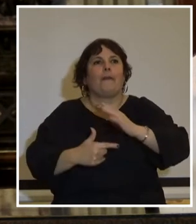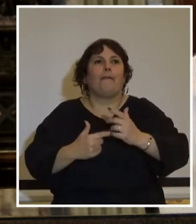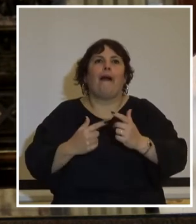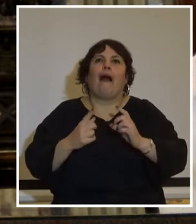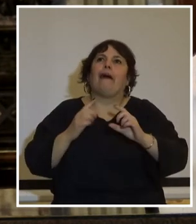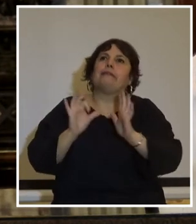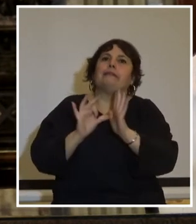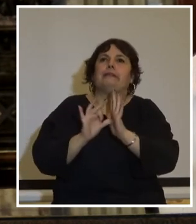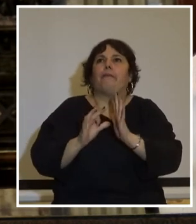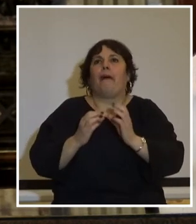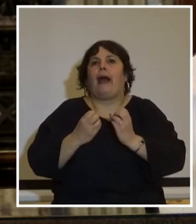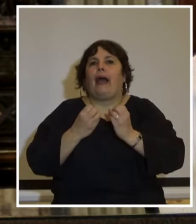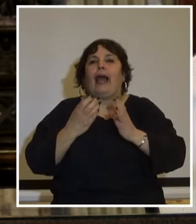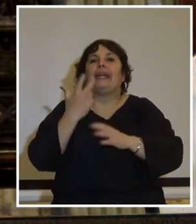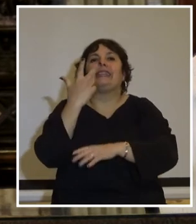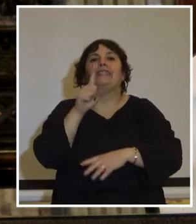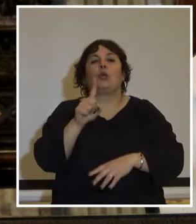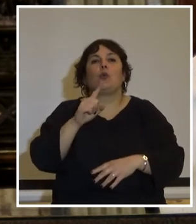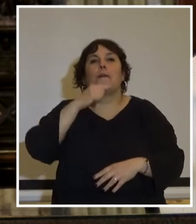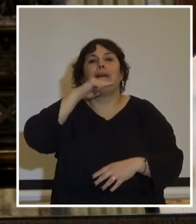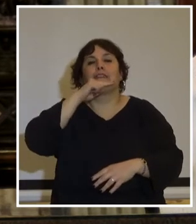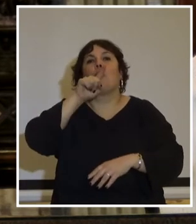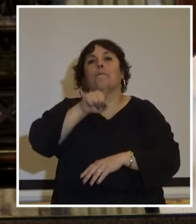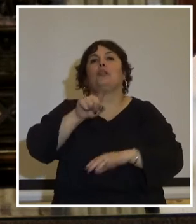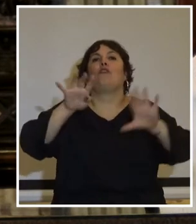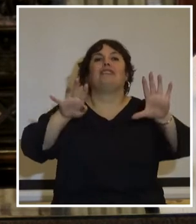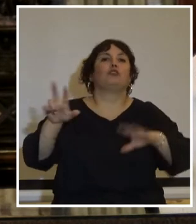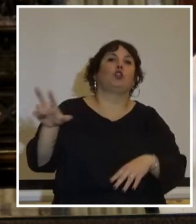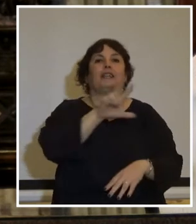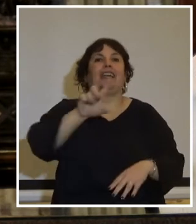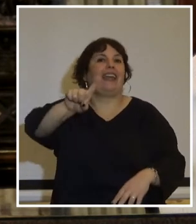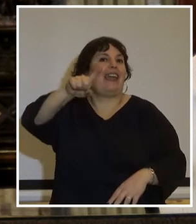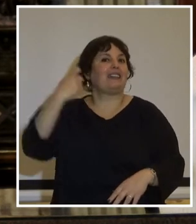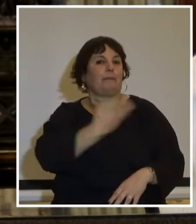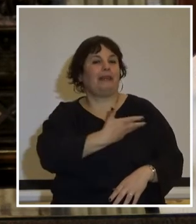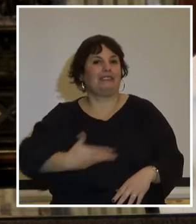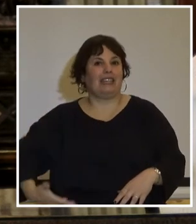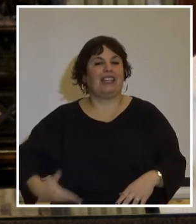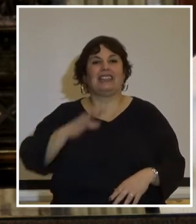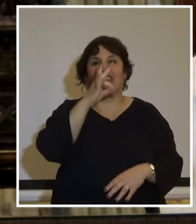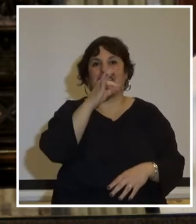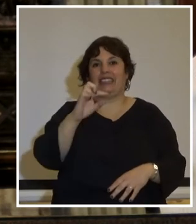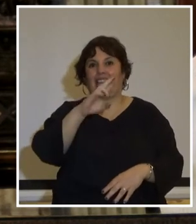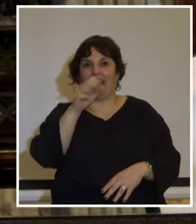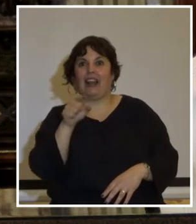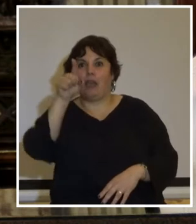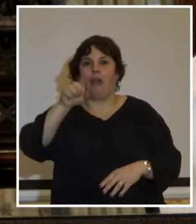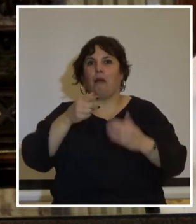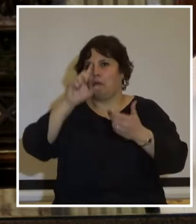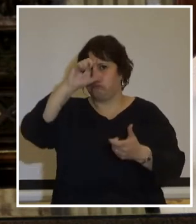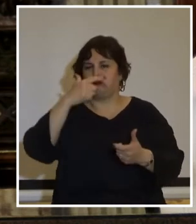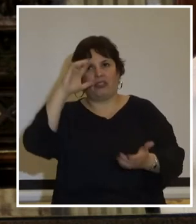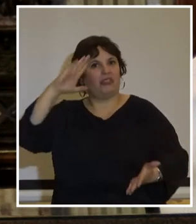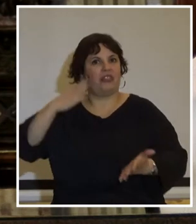democrática. El 31 de marzo de 1933, el entonces presidente Gabriel Terra, se convirtió en dictador,